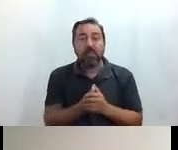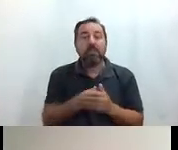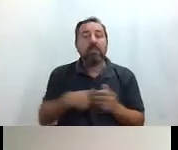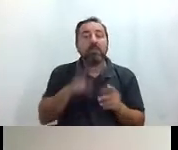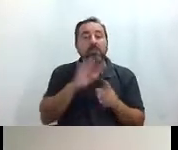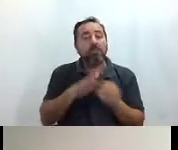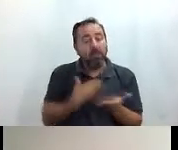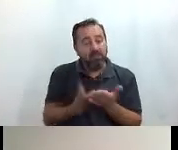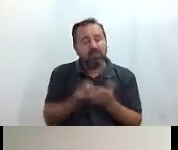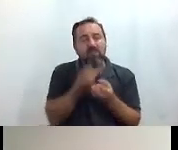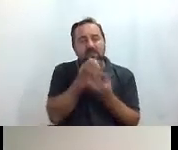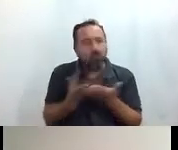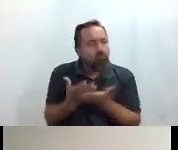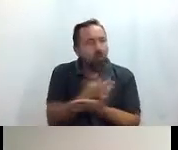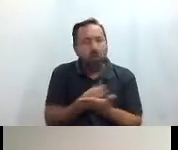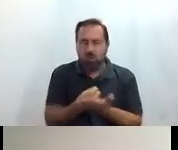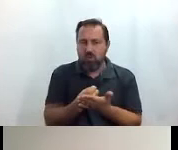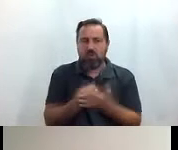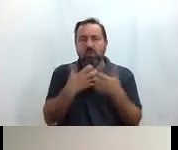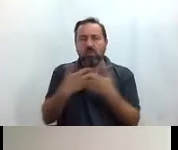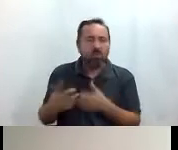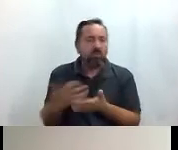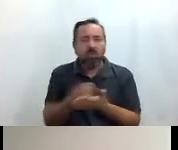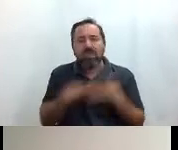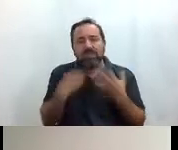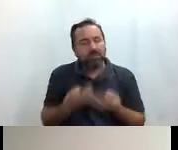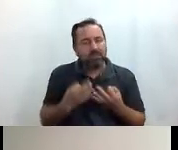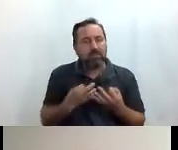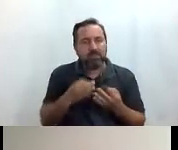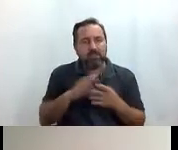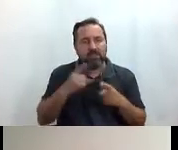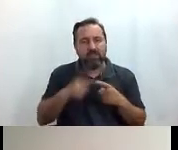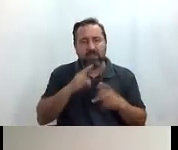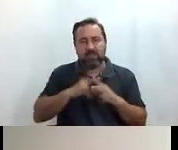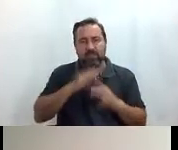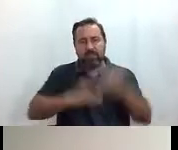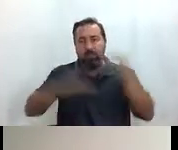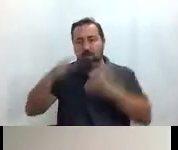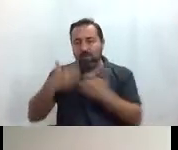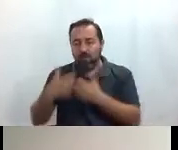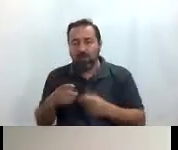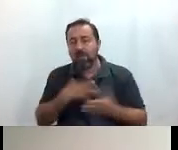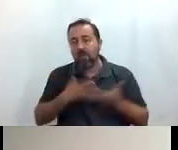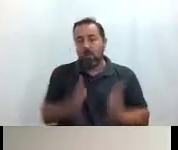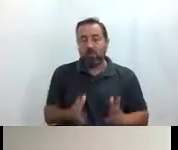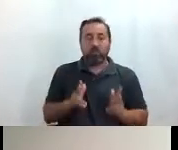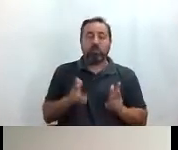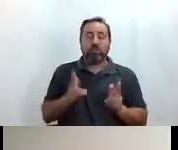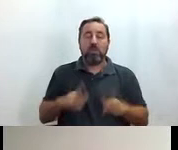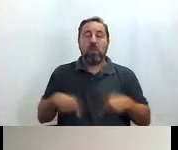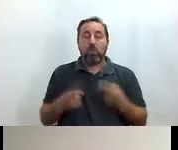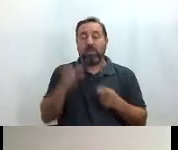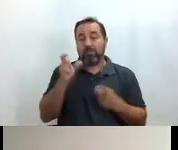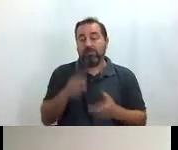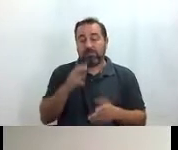folletos, toda nuestra información, todos nuestros productos siempre los tenemos a diferentes alturas para que seas usuario de silla de ruedas